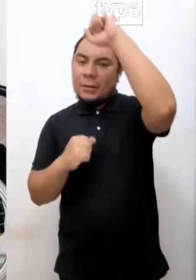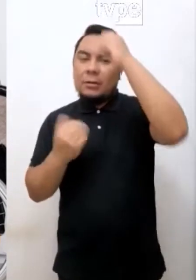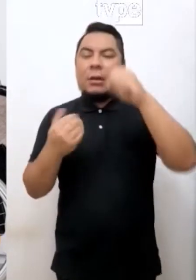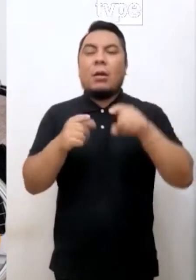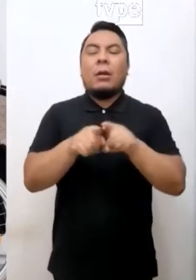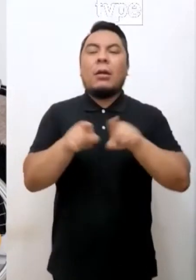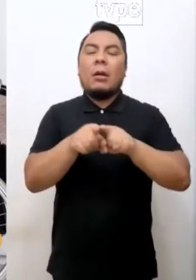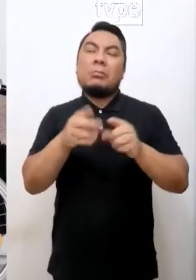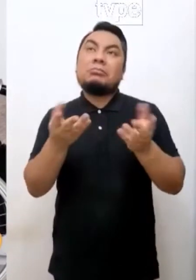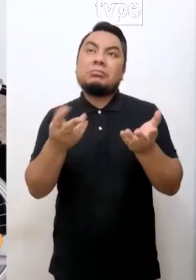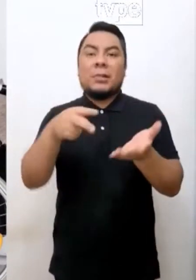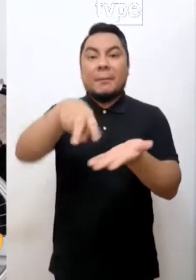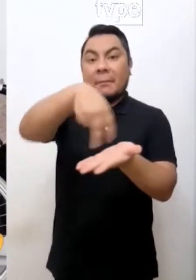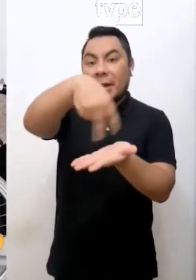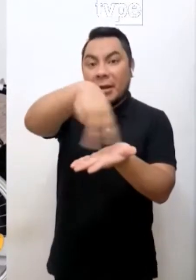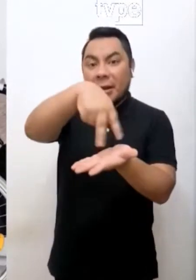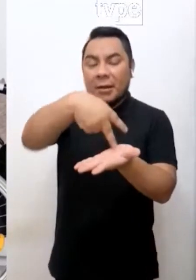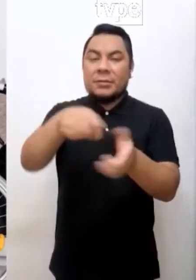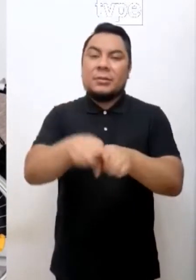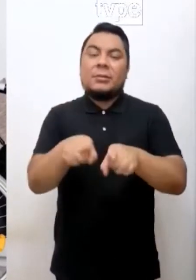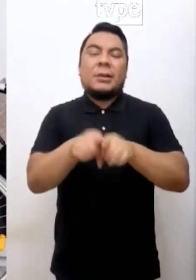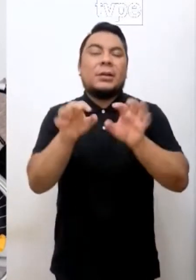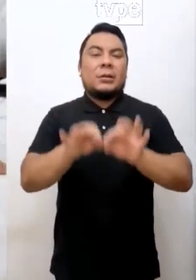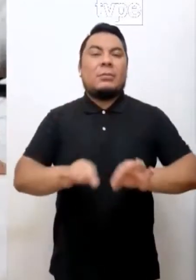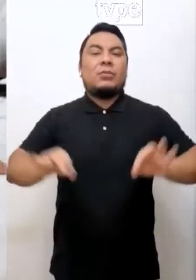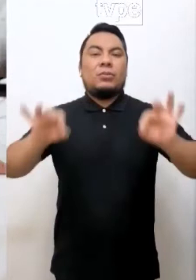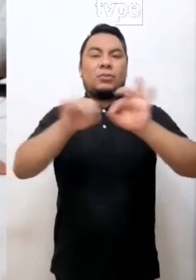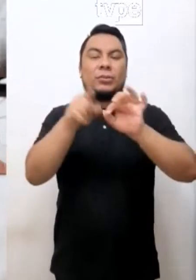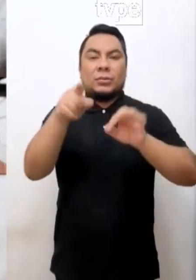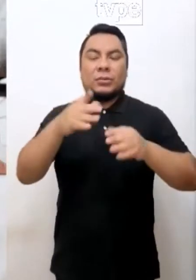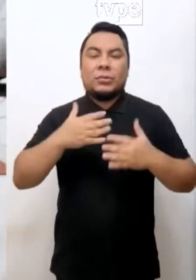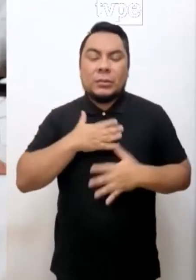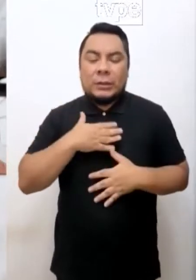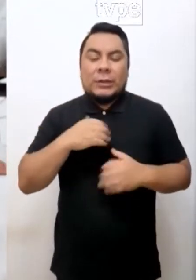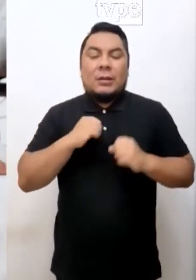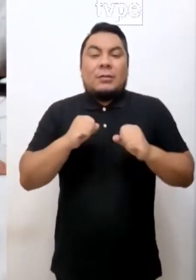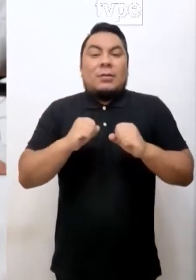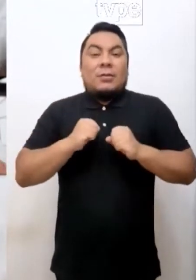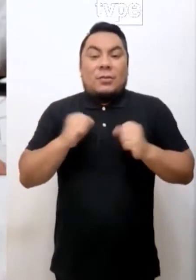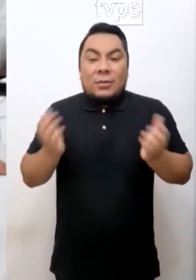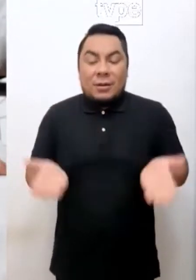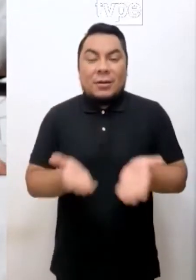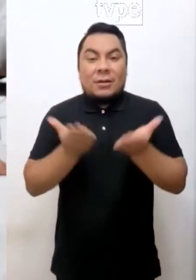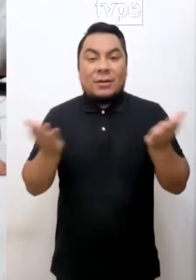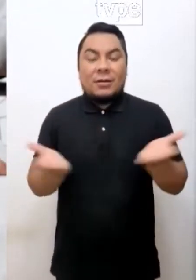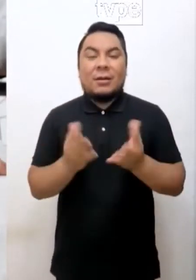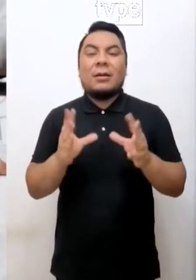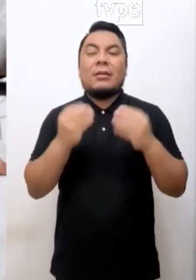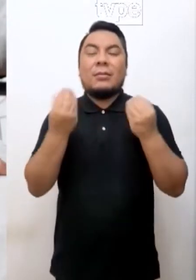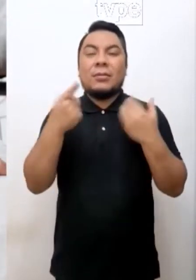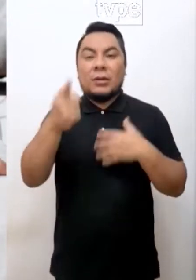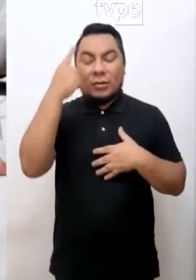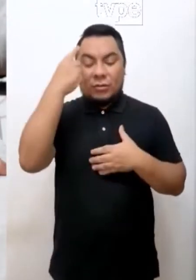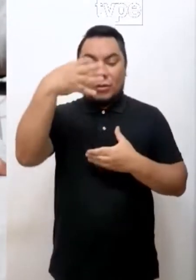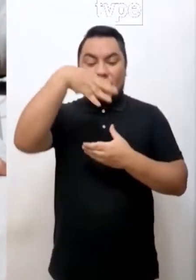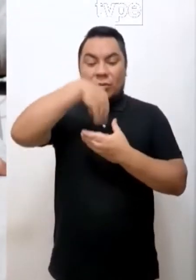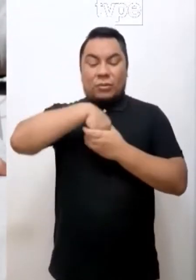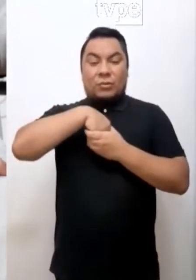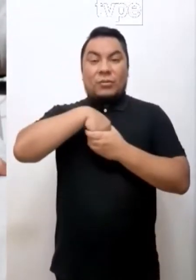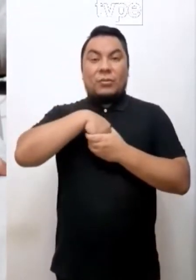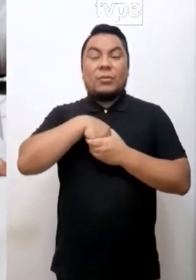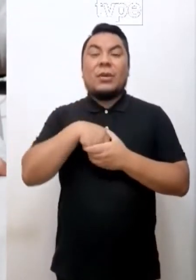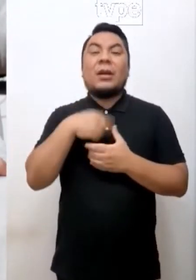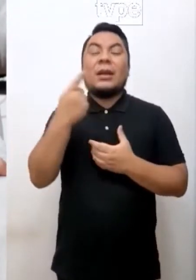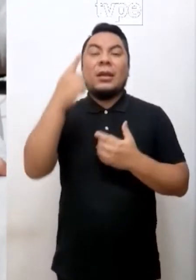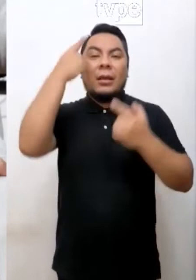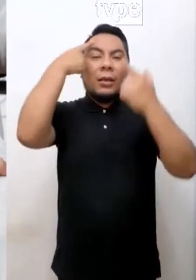ejercicios como el baile también, ¿no? Es importante mantenernos activos porque al mantenernos activos vamos a generar endorfinas.